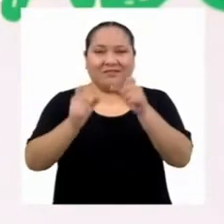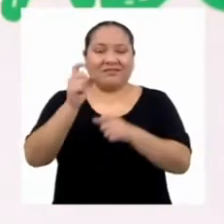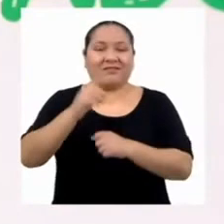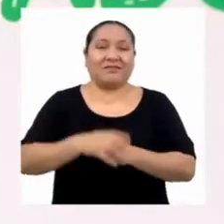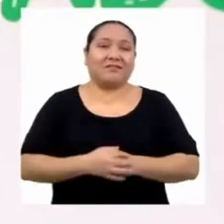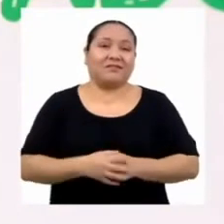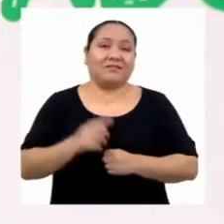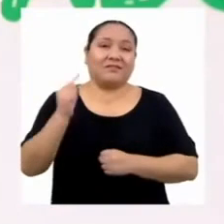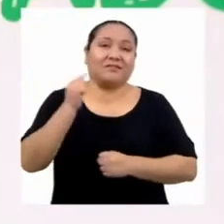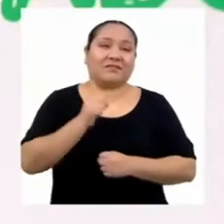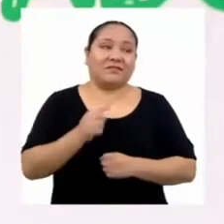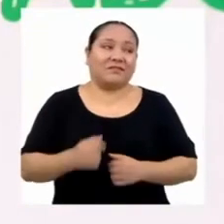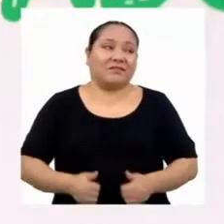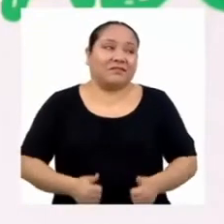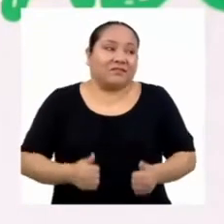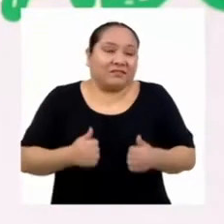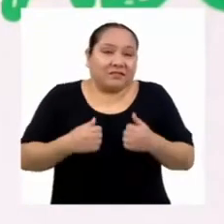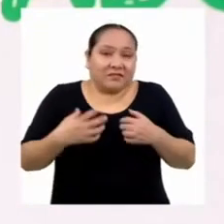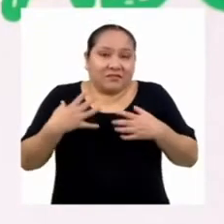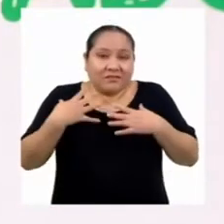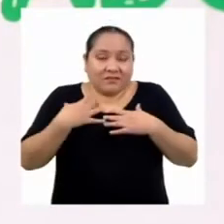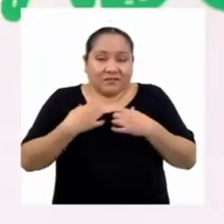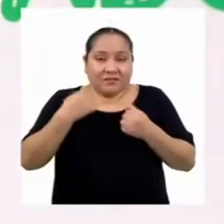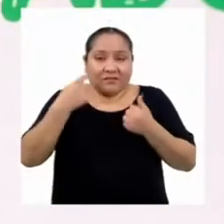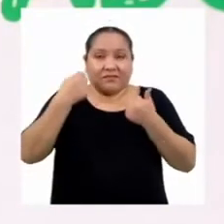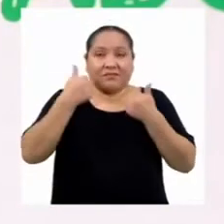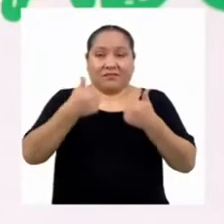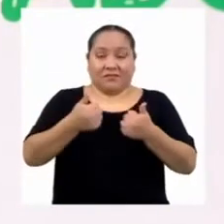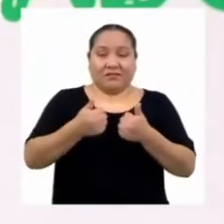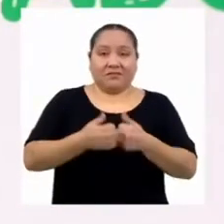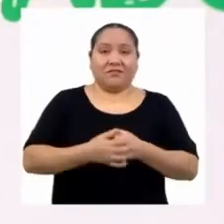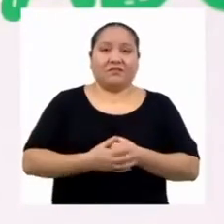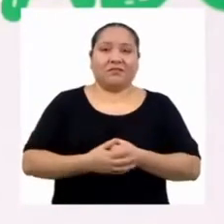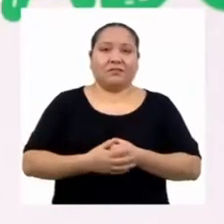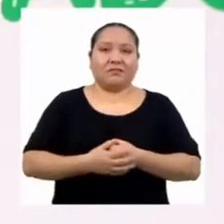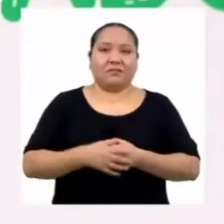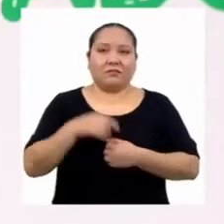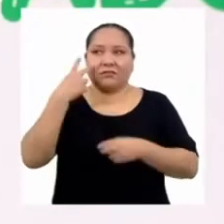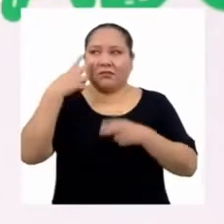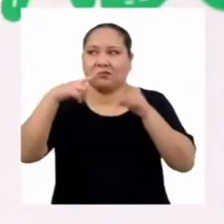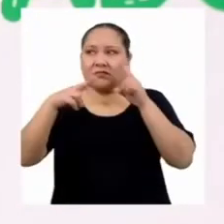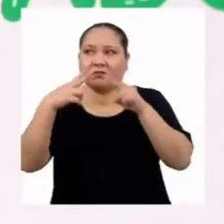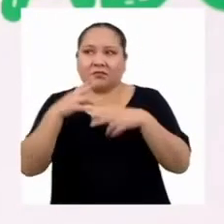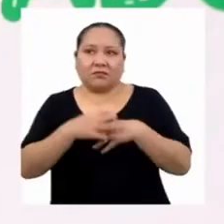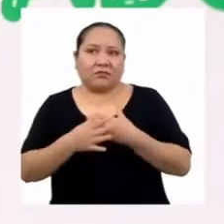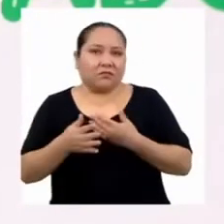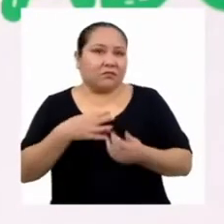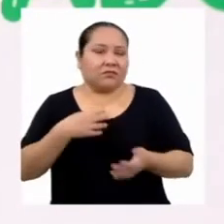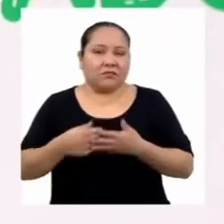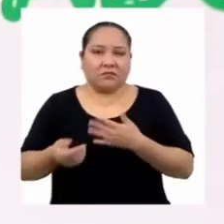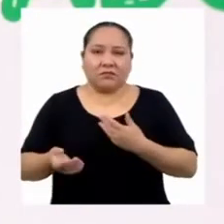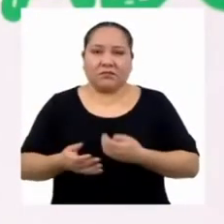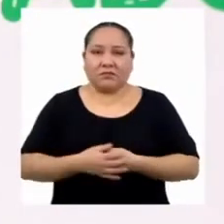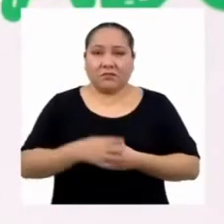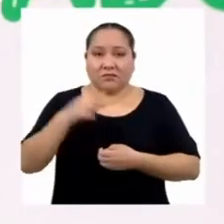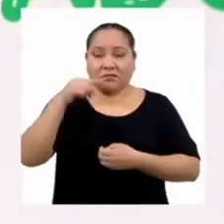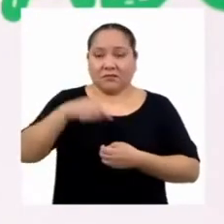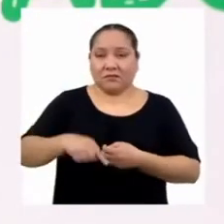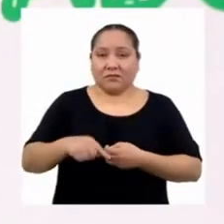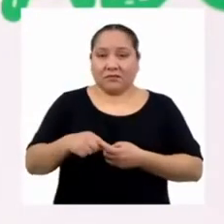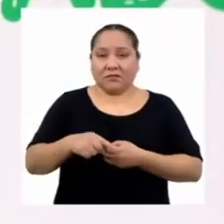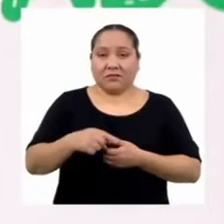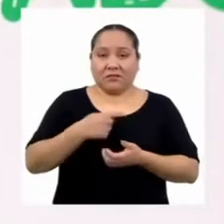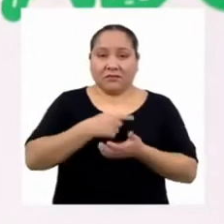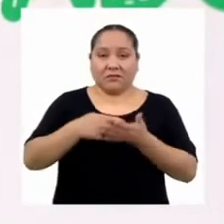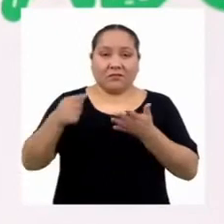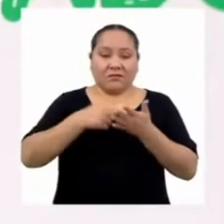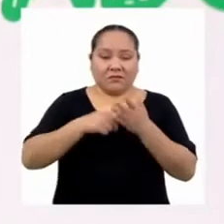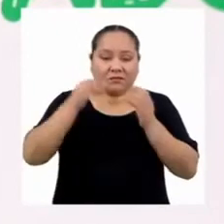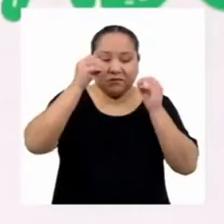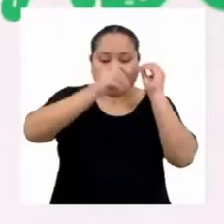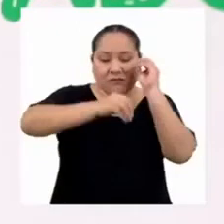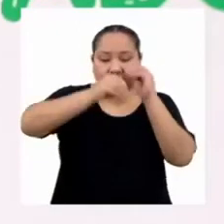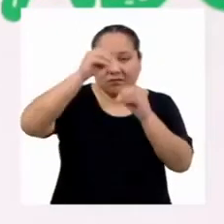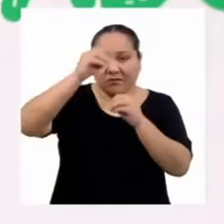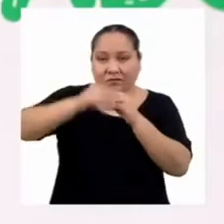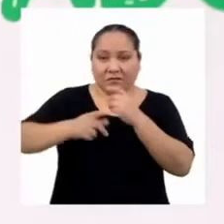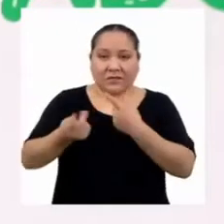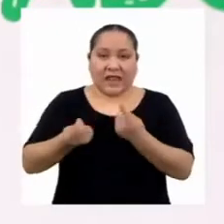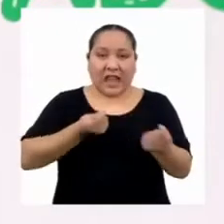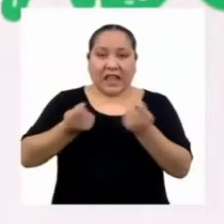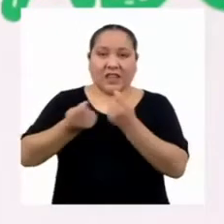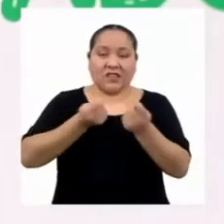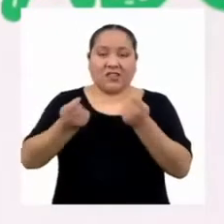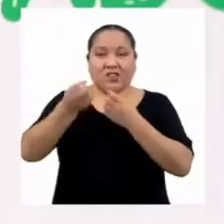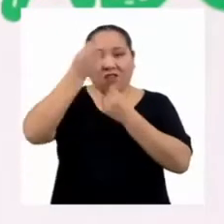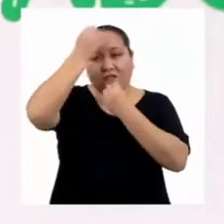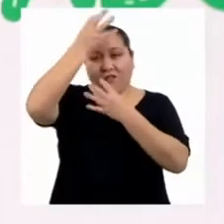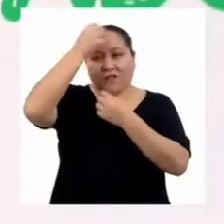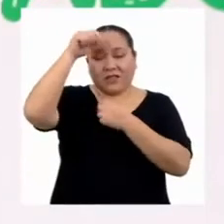hábitos de vida saludable es bueno. Lo veas por donde lo veas. Esta semana aplicaremos nuestros conocimientos de gestión de datos a